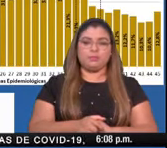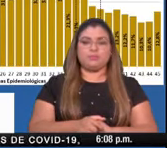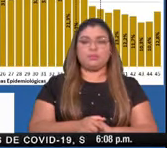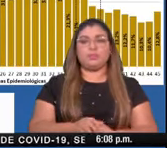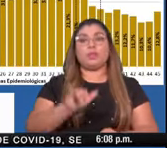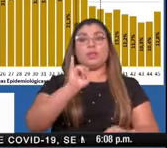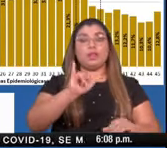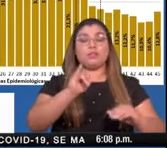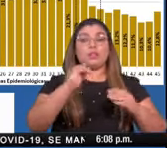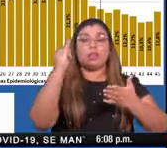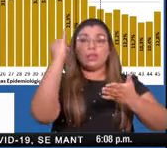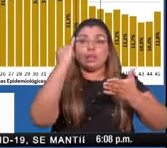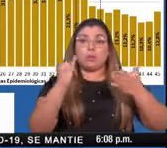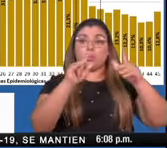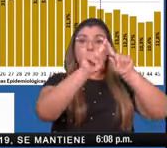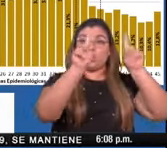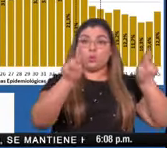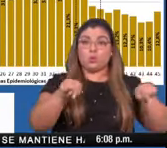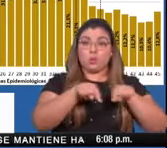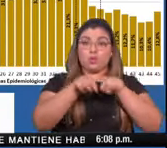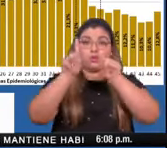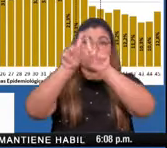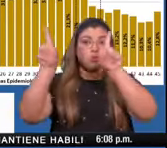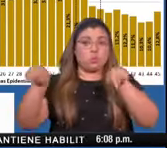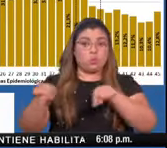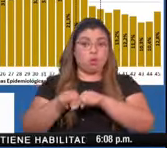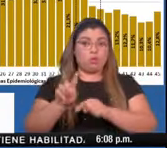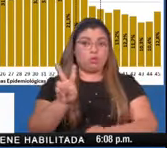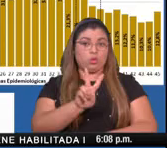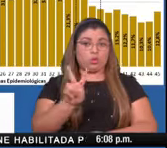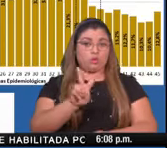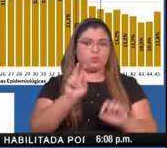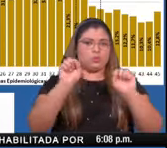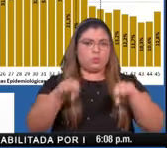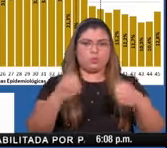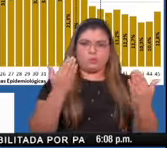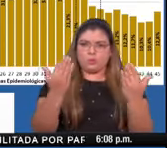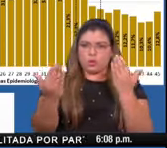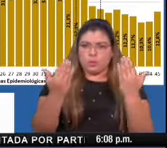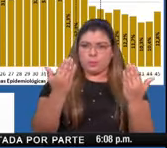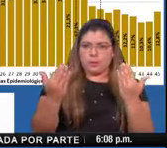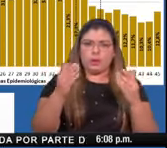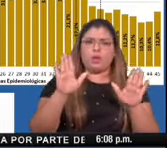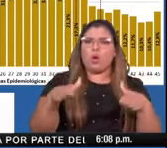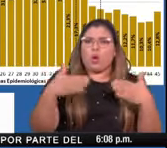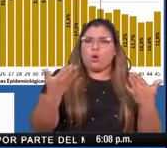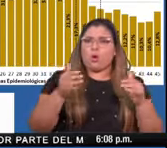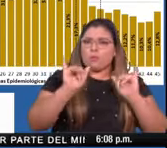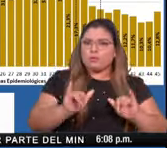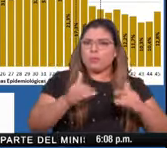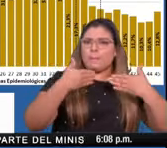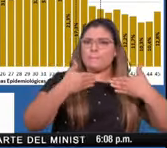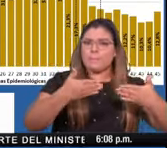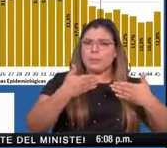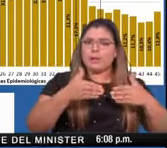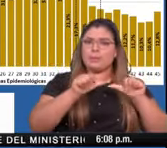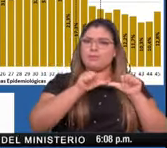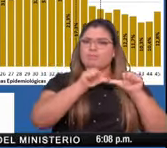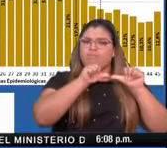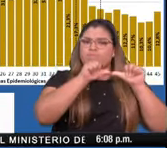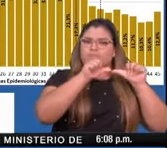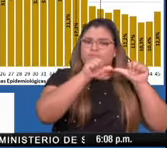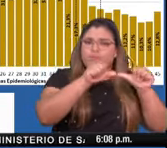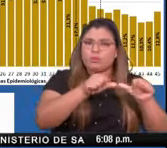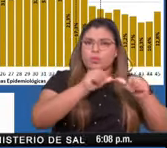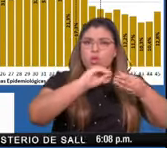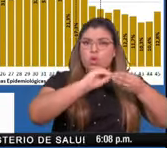Esta gráfica es muy importante ver cómo Panamá ha logrado mantener un